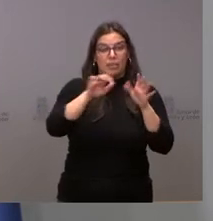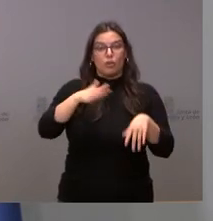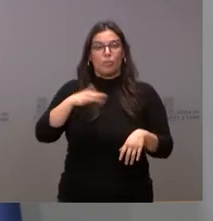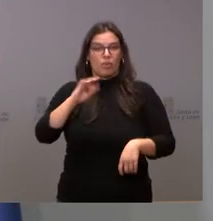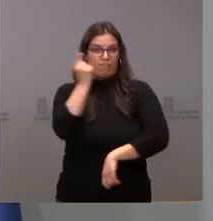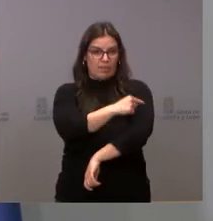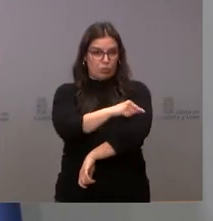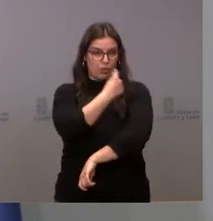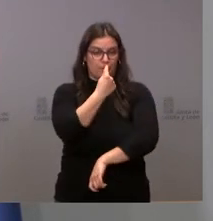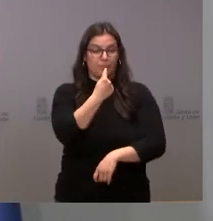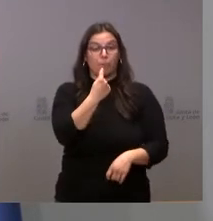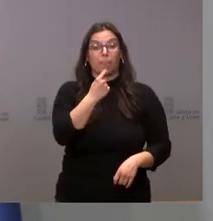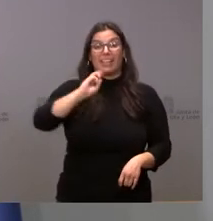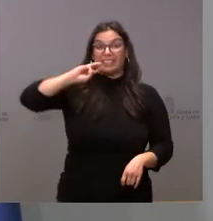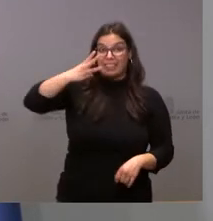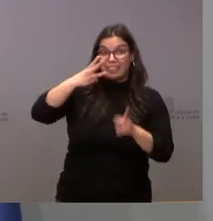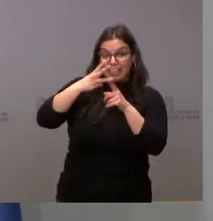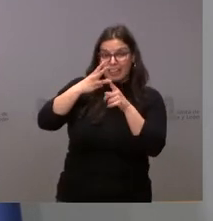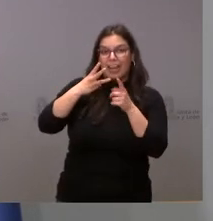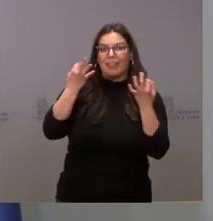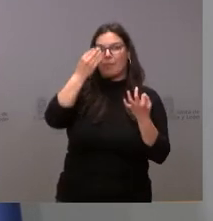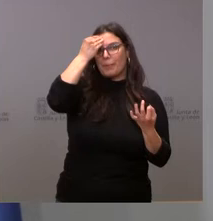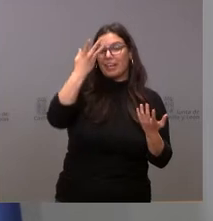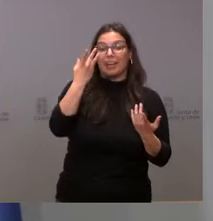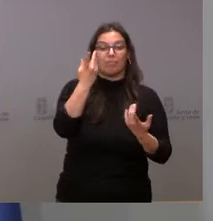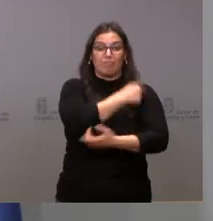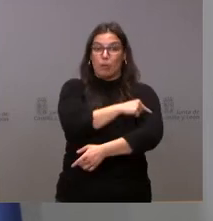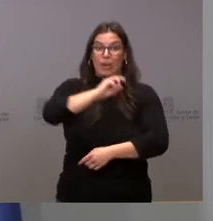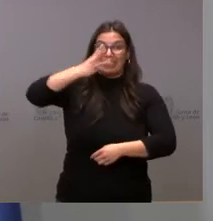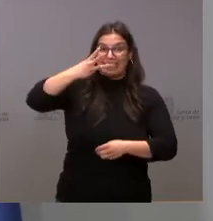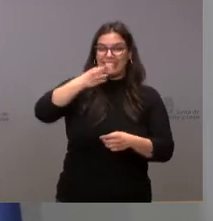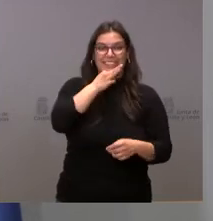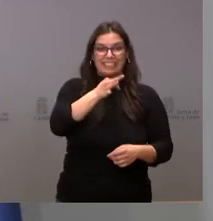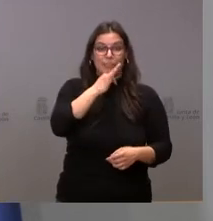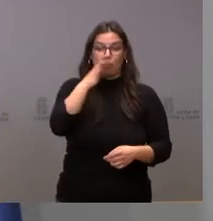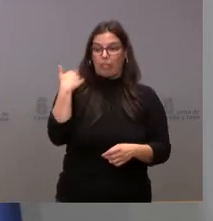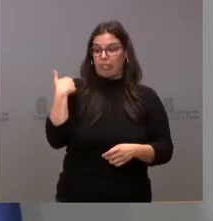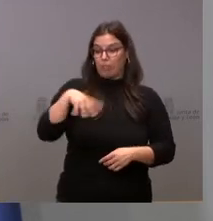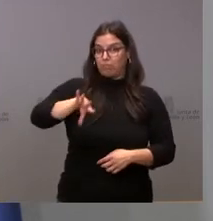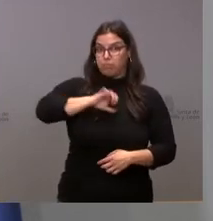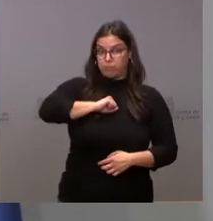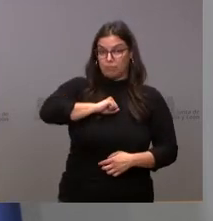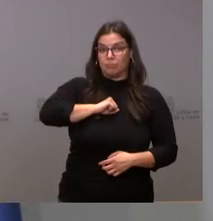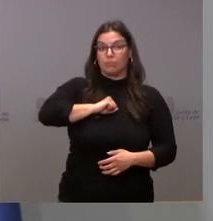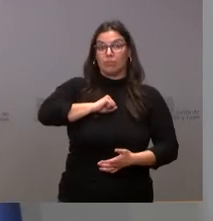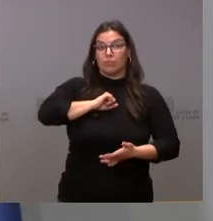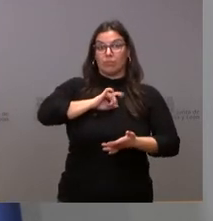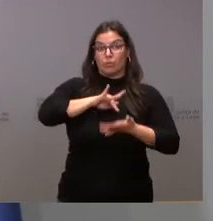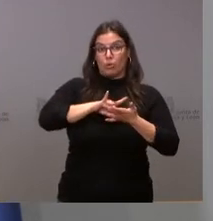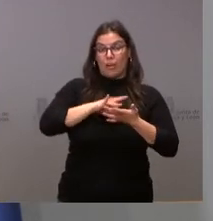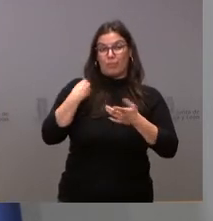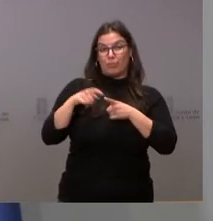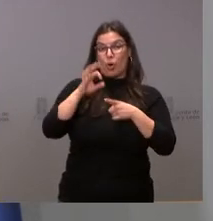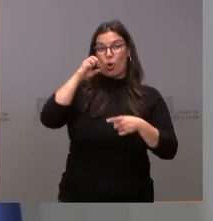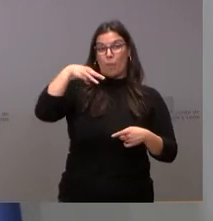tercera dosis hay que tener en cuenta que algunas personas no han podido recibirla, porque al haber sido objeto de contagio en Omicron, tiene